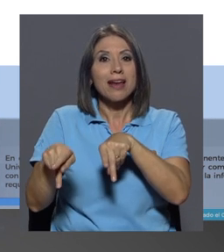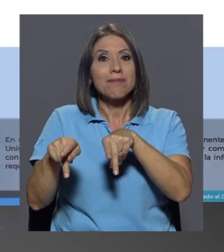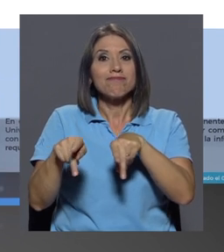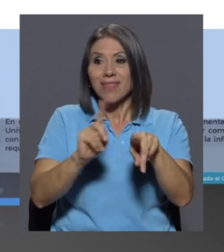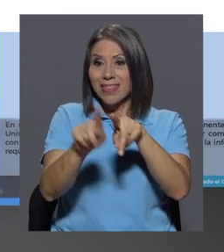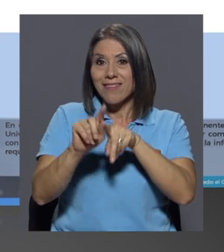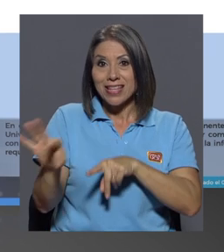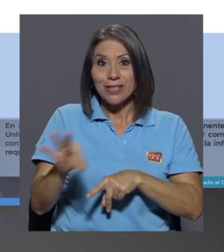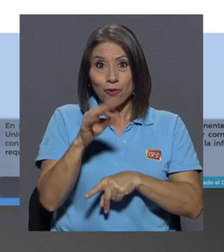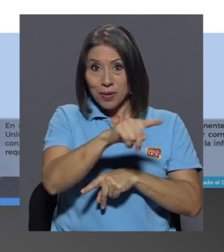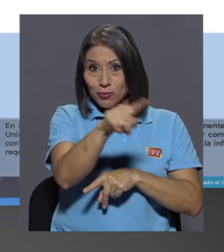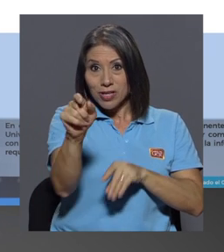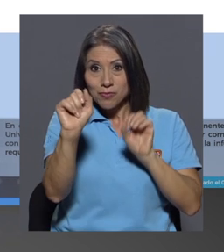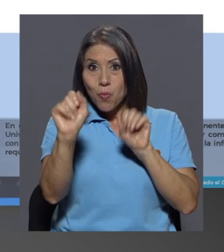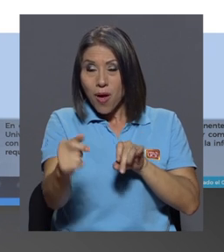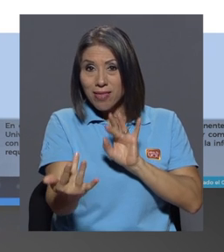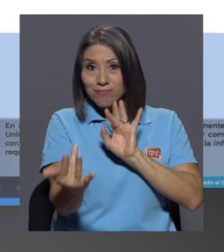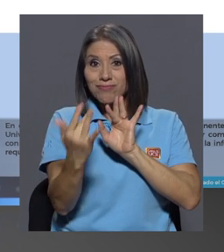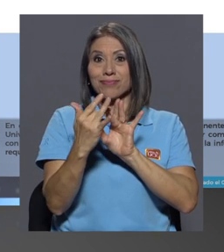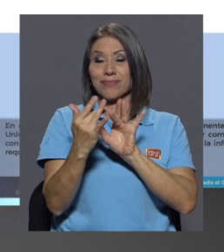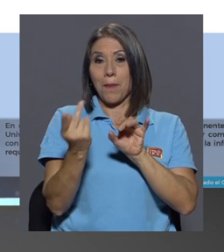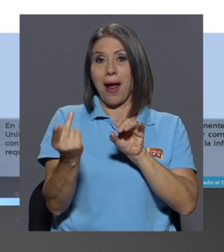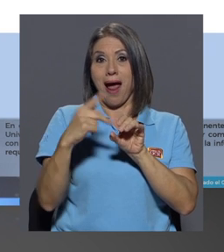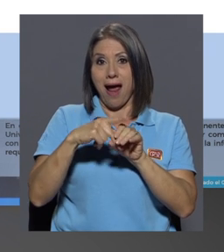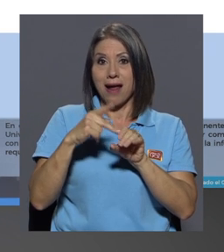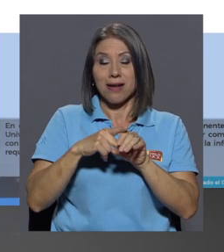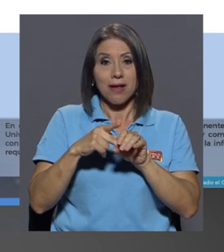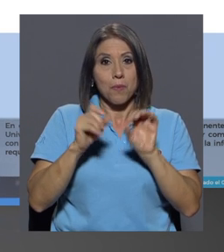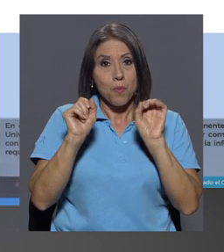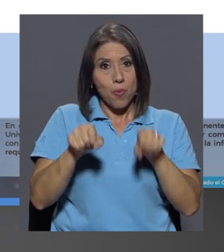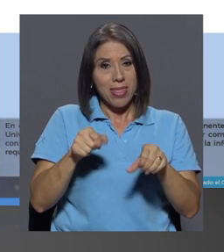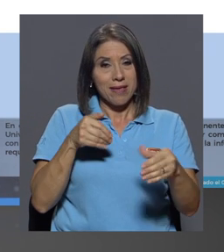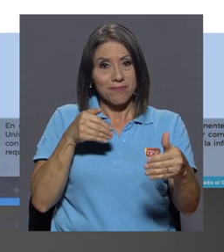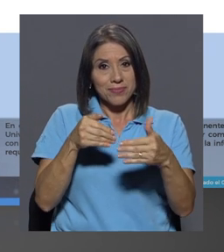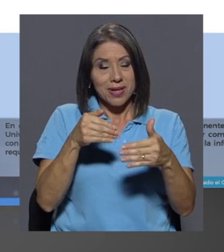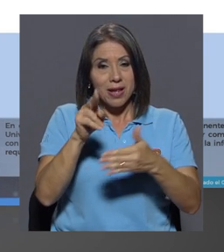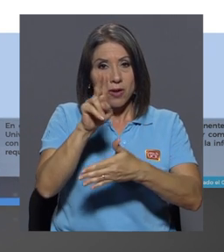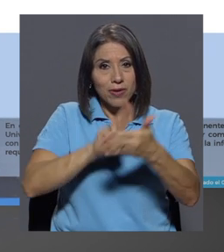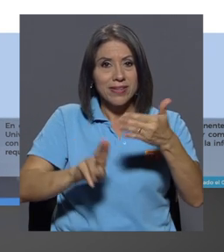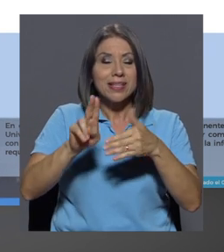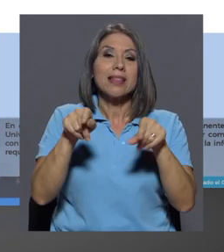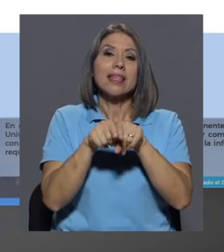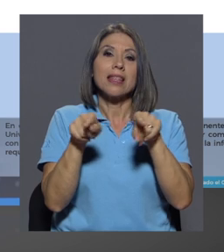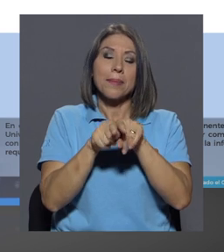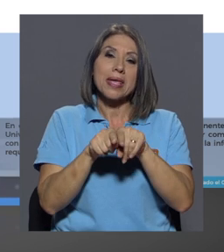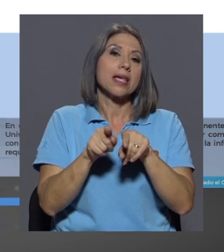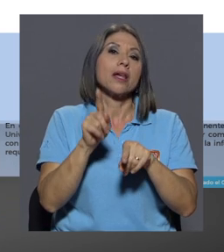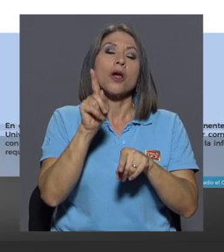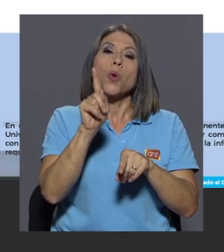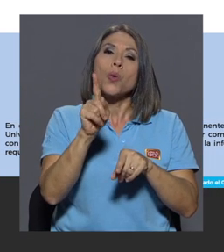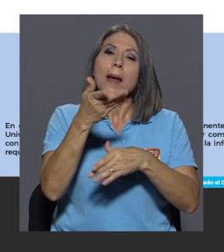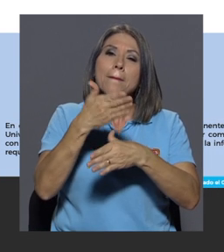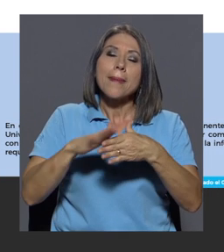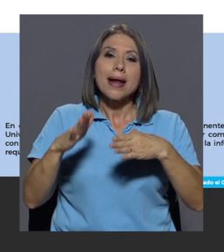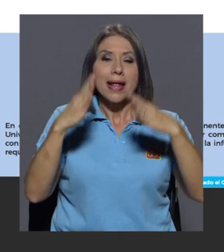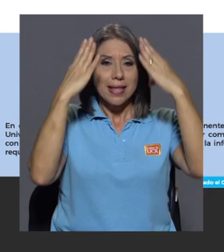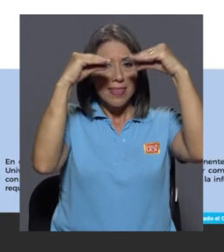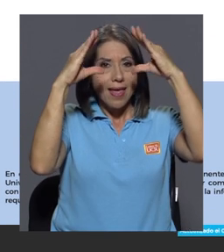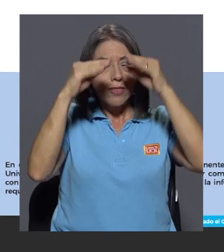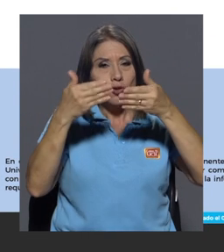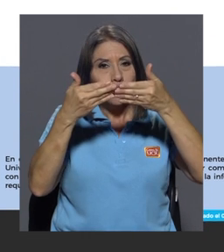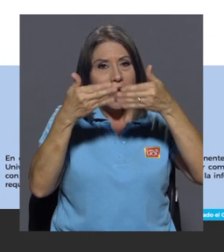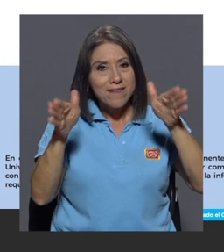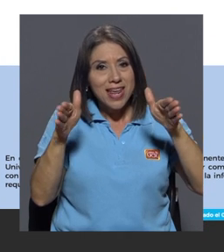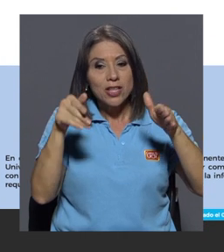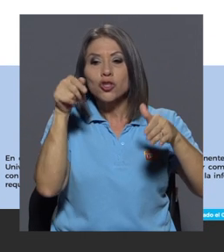mecanismos en los cuales la población tiene posibilidad de acercarse a la universidad. Y también tenemos una sección de datos abiertos, que